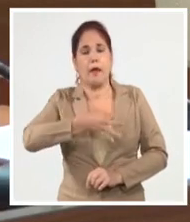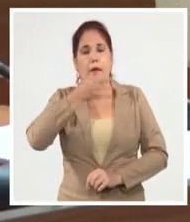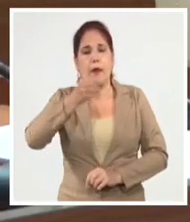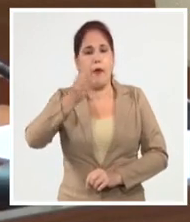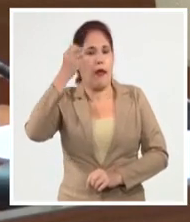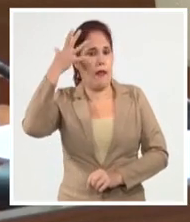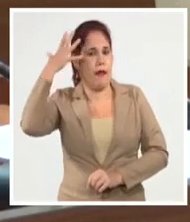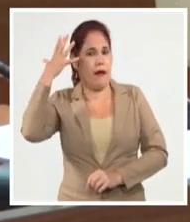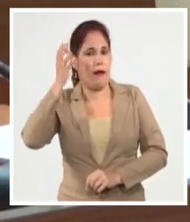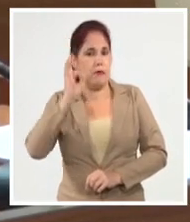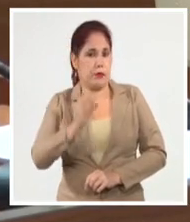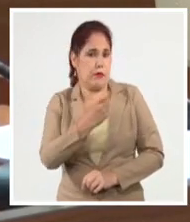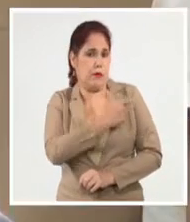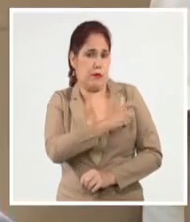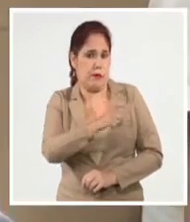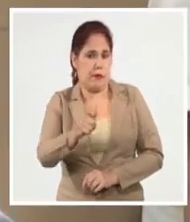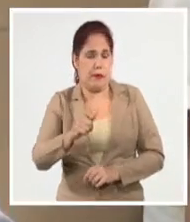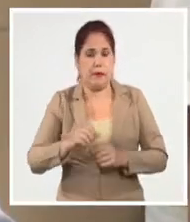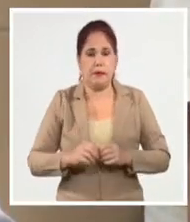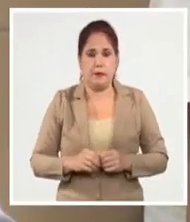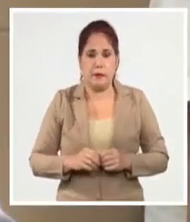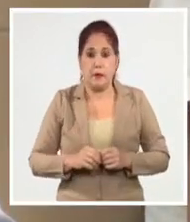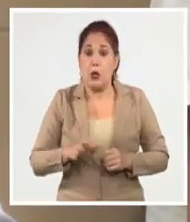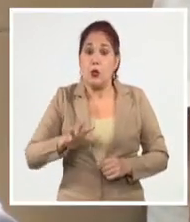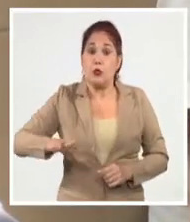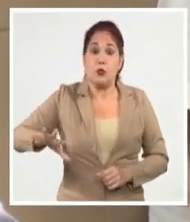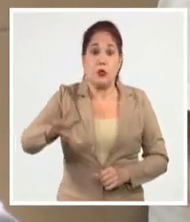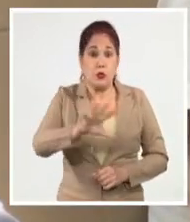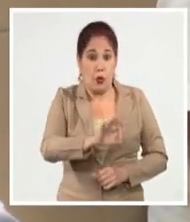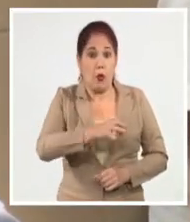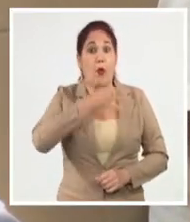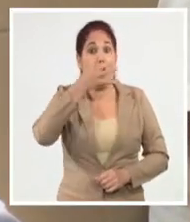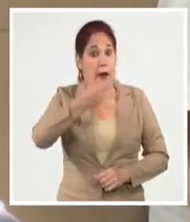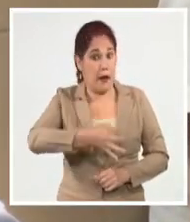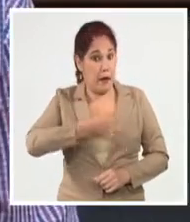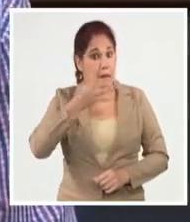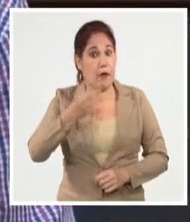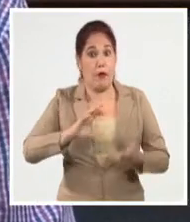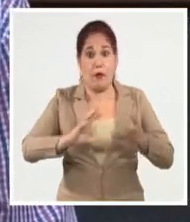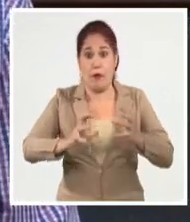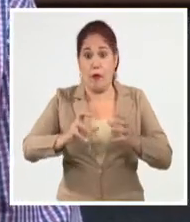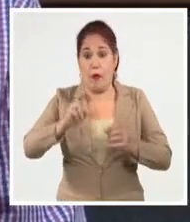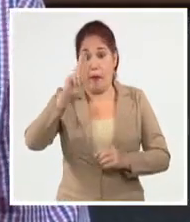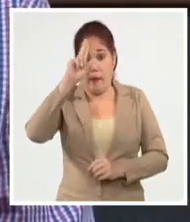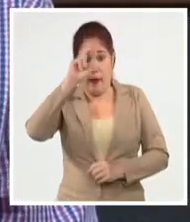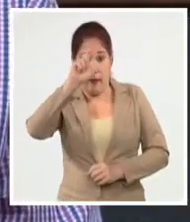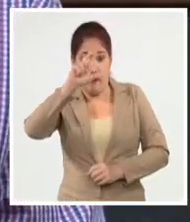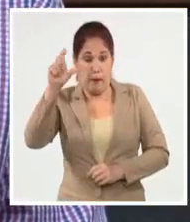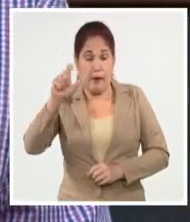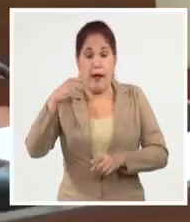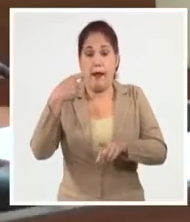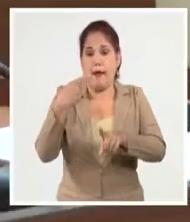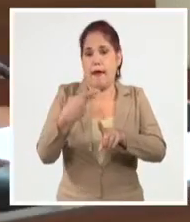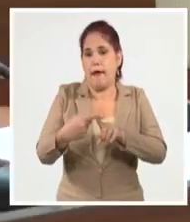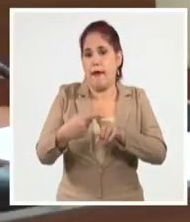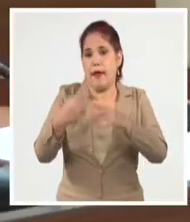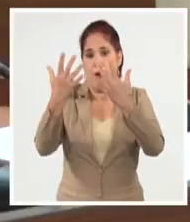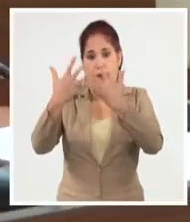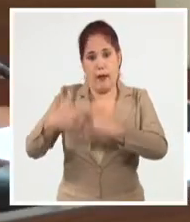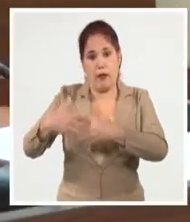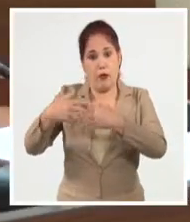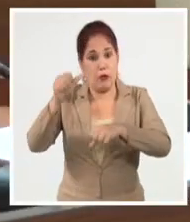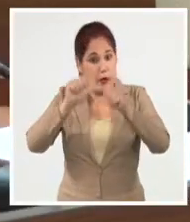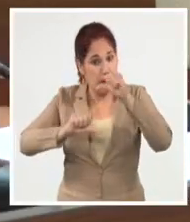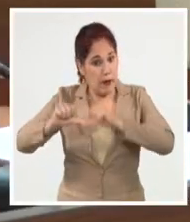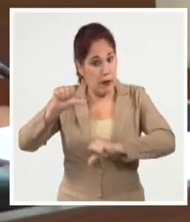Salud Pública, doctora Iliana Morales. Todo un reto, dijo, para el sistema de salud y la industria biotecnológica cubana. Es decir